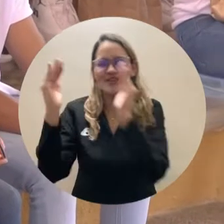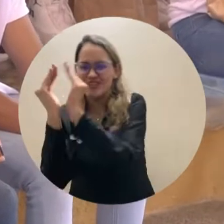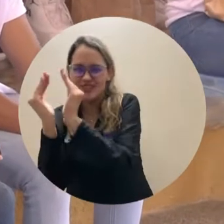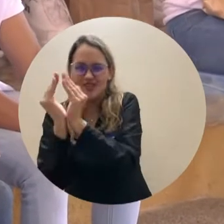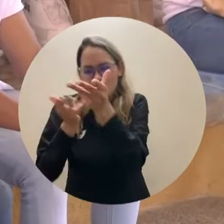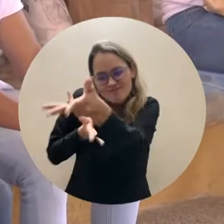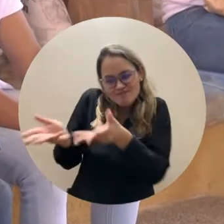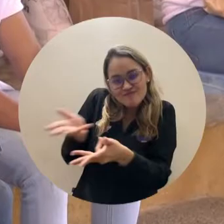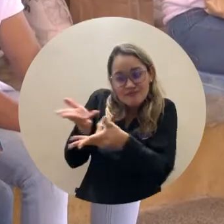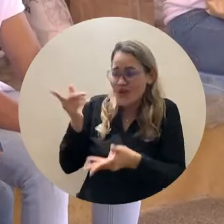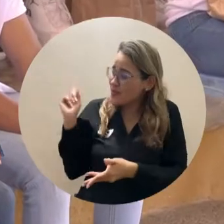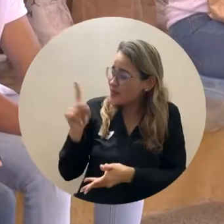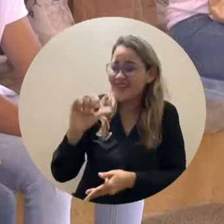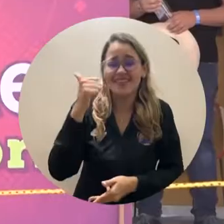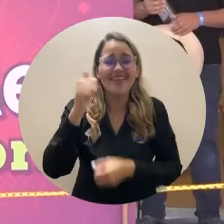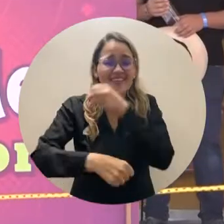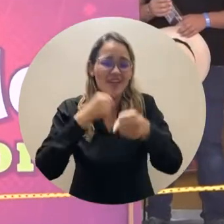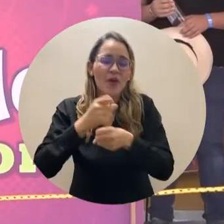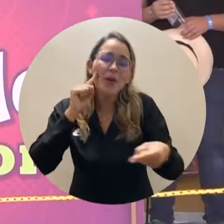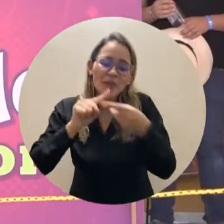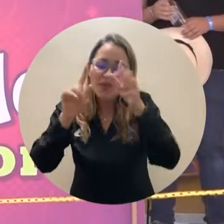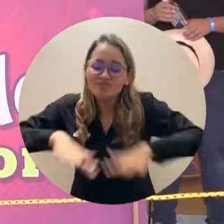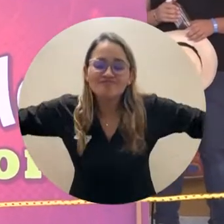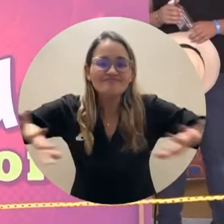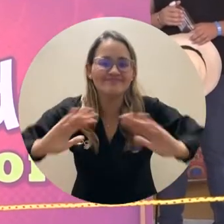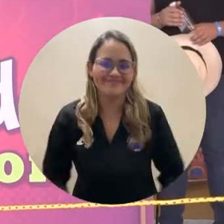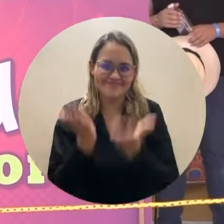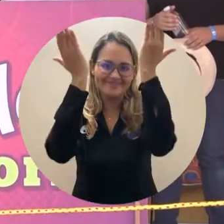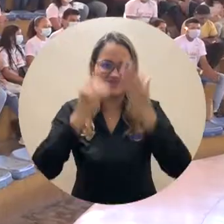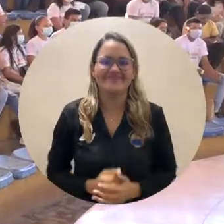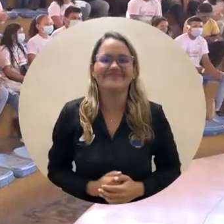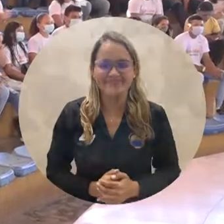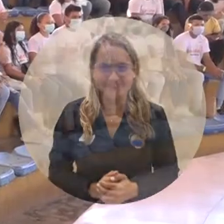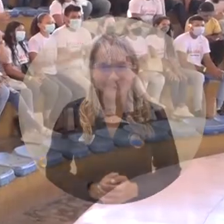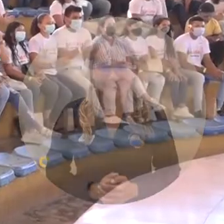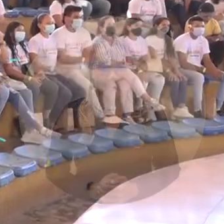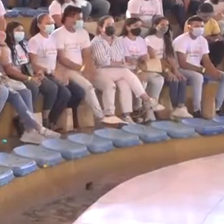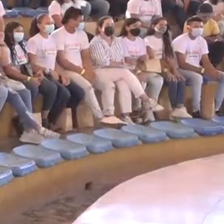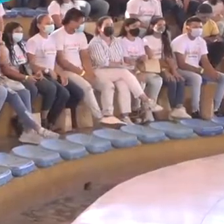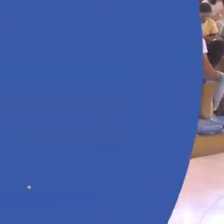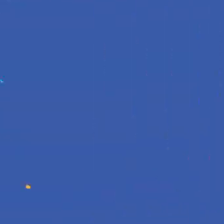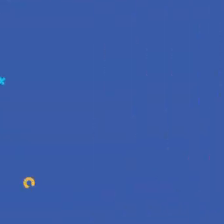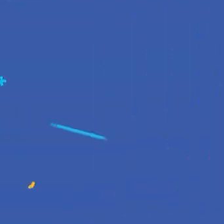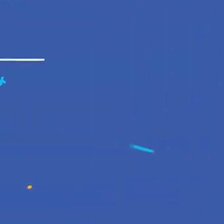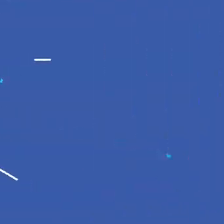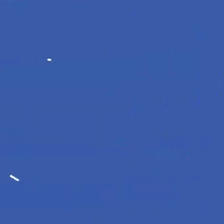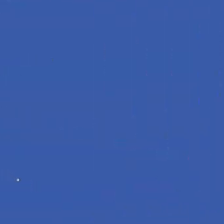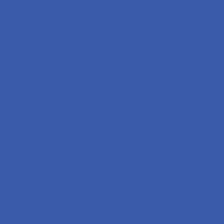comparten Unimagdalena y el ICBF y que ha permitido adelantar acciones durante 10 años en beneficio del territorio.